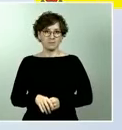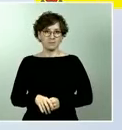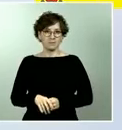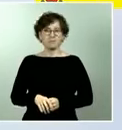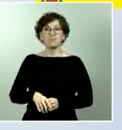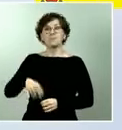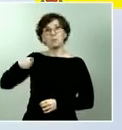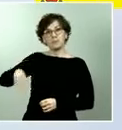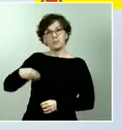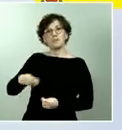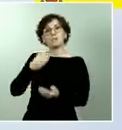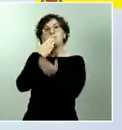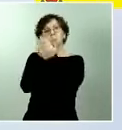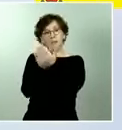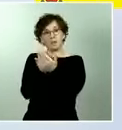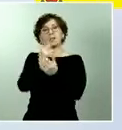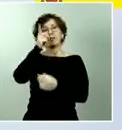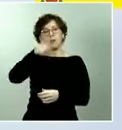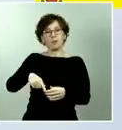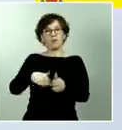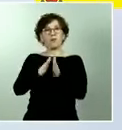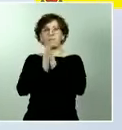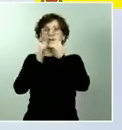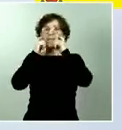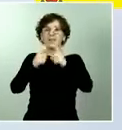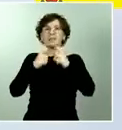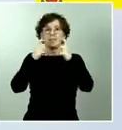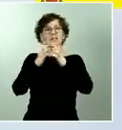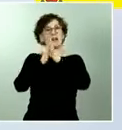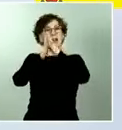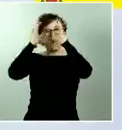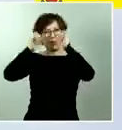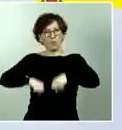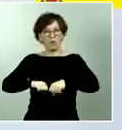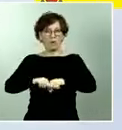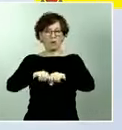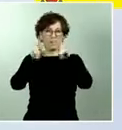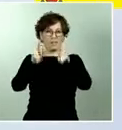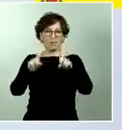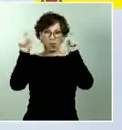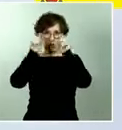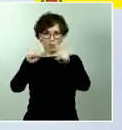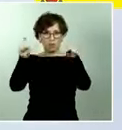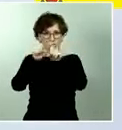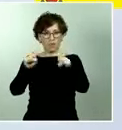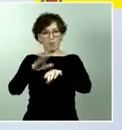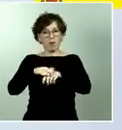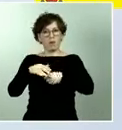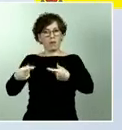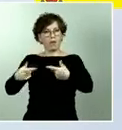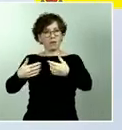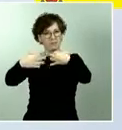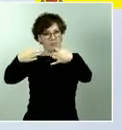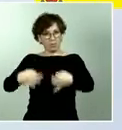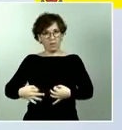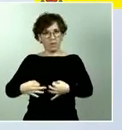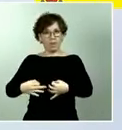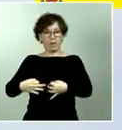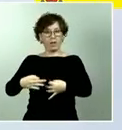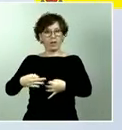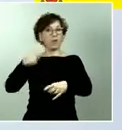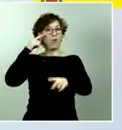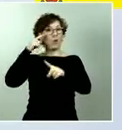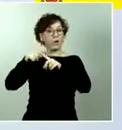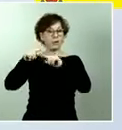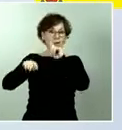para ofrecer certidumbre y también poder organizar el inicio del próximo